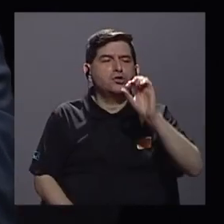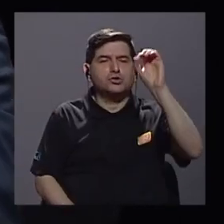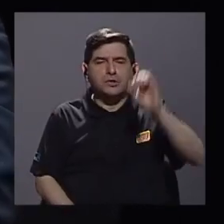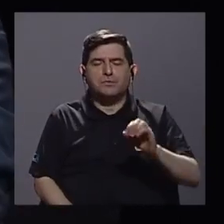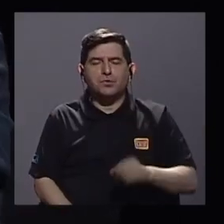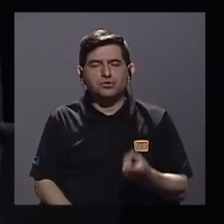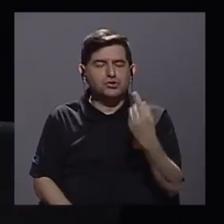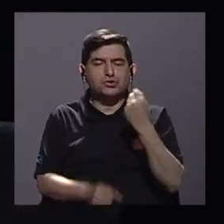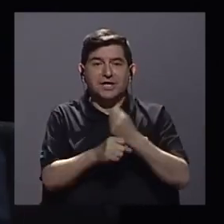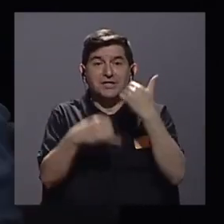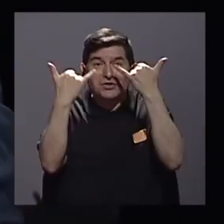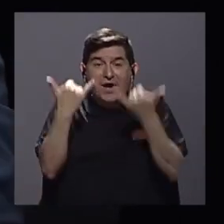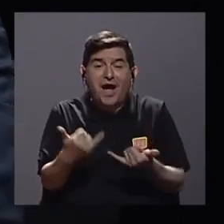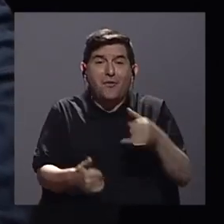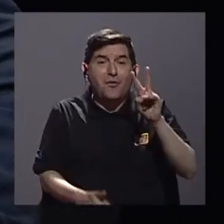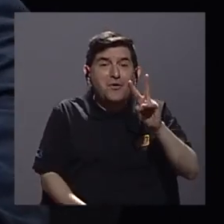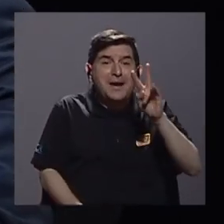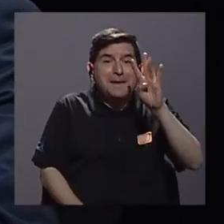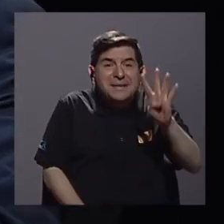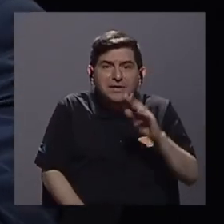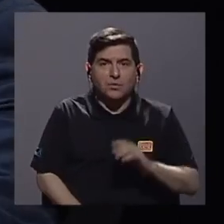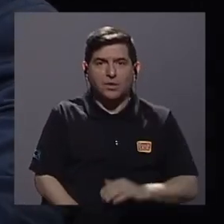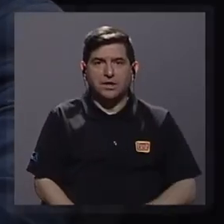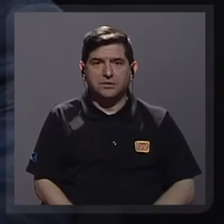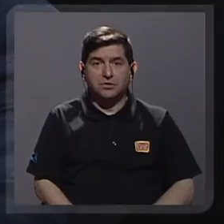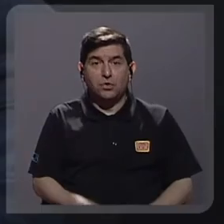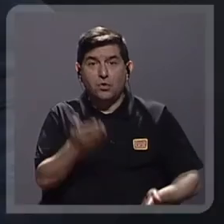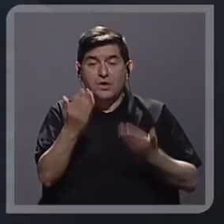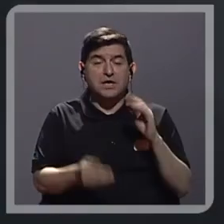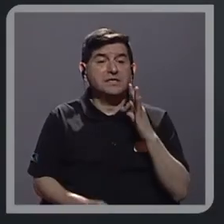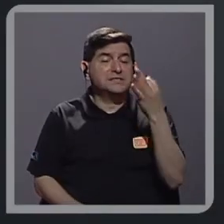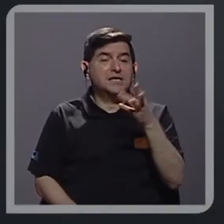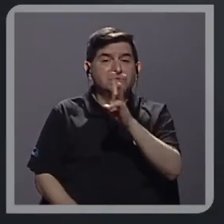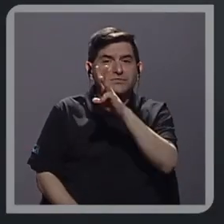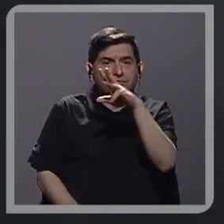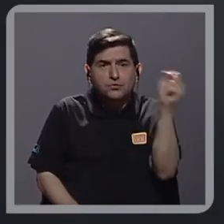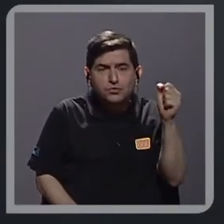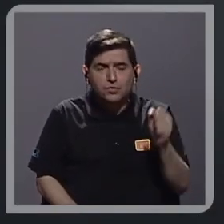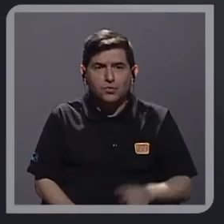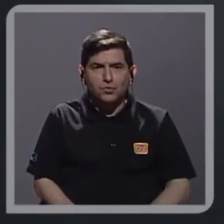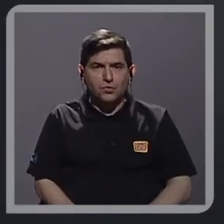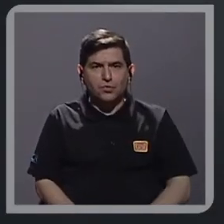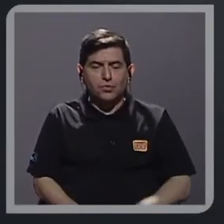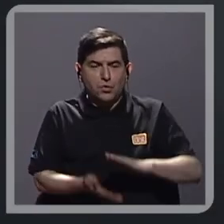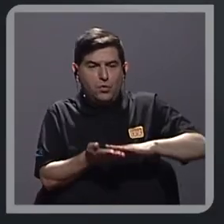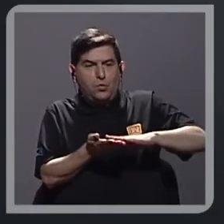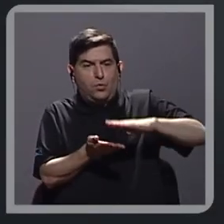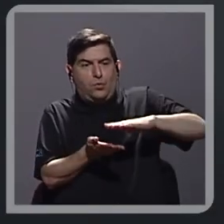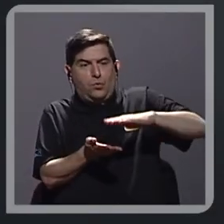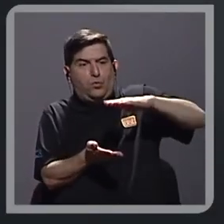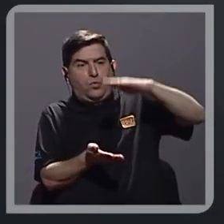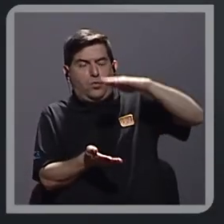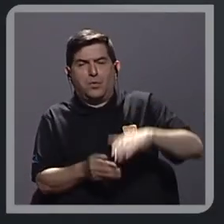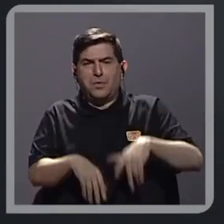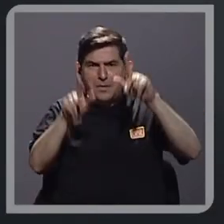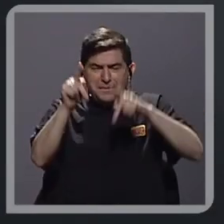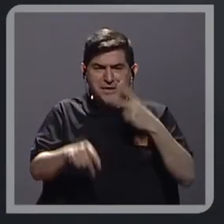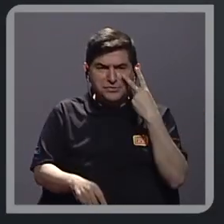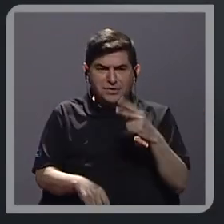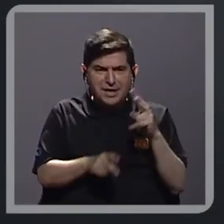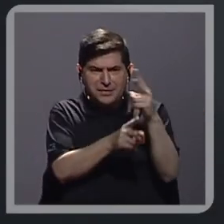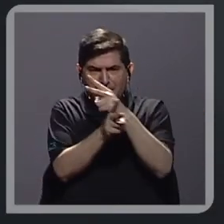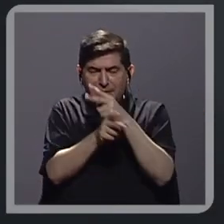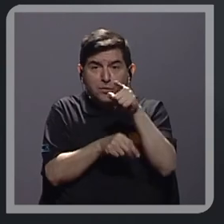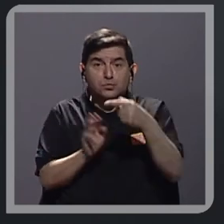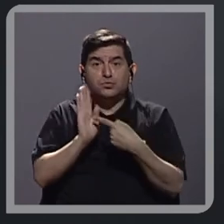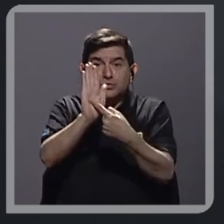desempleo doña Julissa estamos en un 24 y es muy posible que en este próximo semestre la veamos en mayores aprietos si la gente ve los monitoreos que